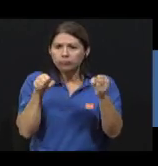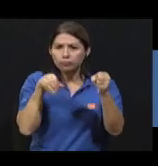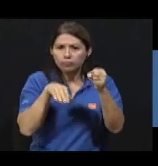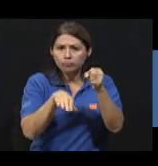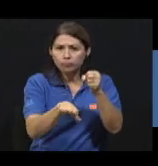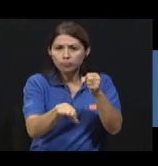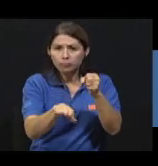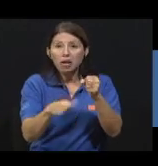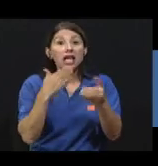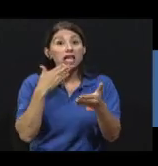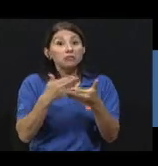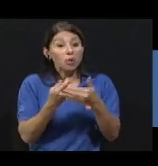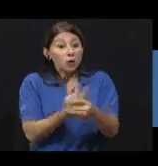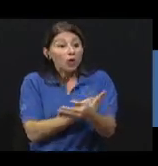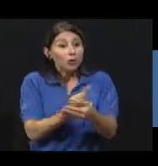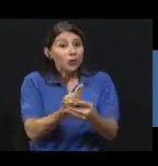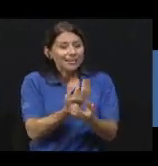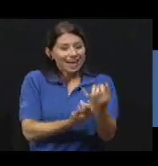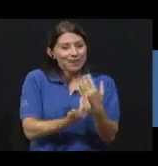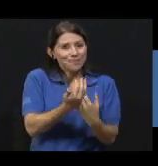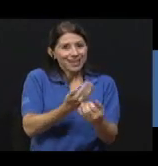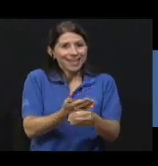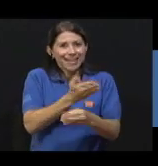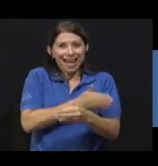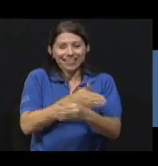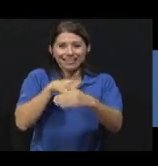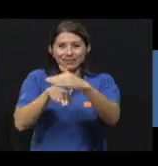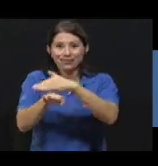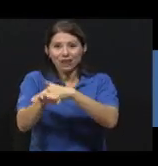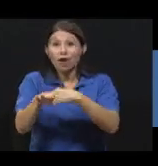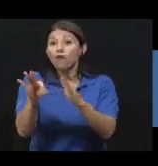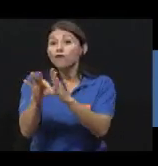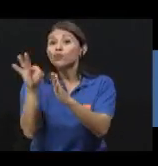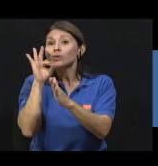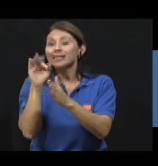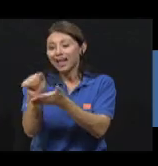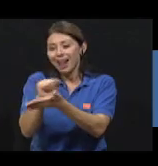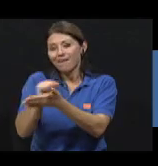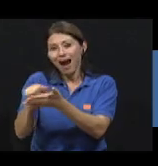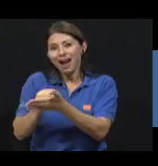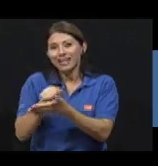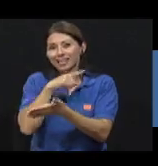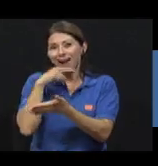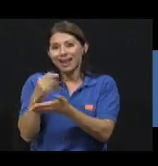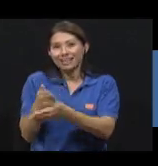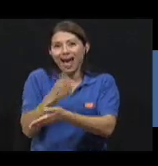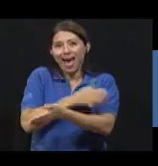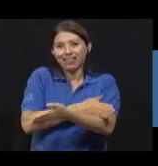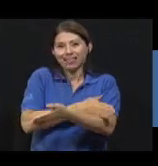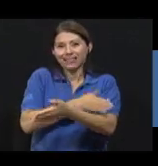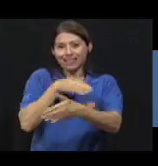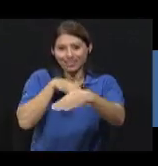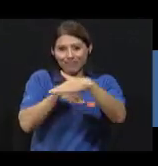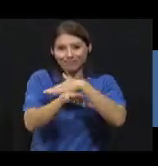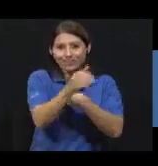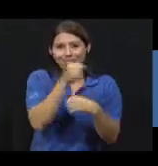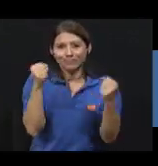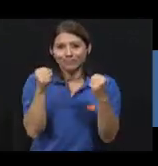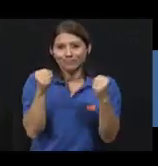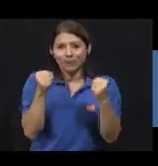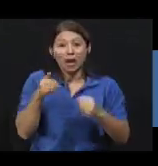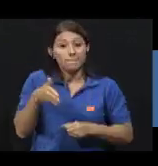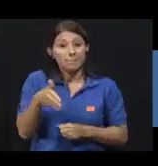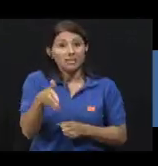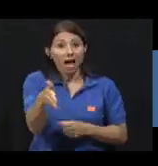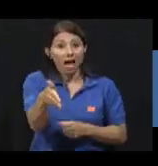congelarlas. Y las frutas, pelarlas y lavarlas antes de congelar. Pescado. Si el pescado se compra fresco, es